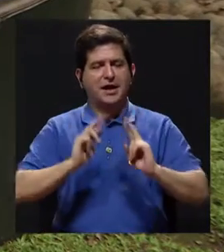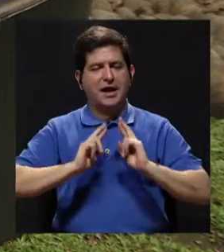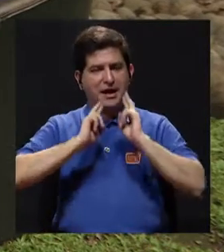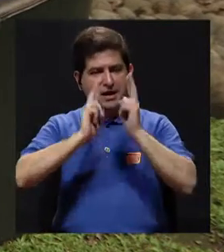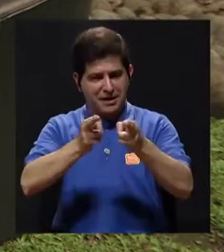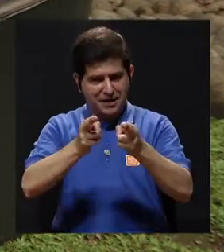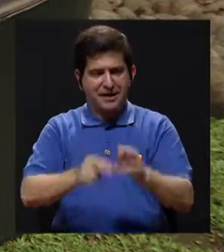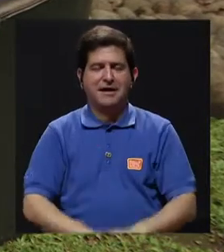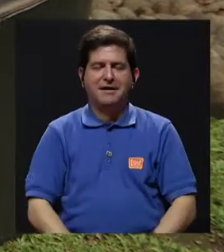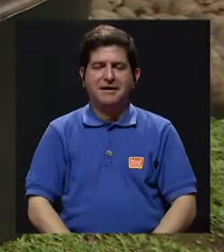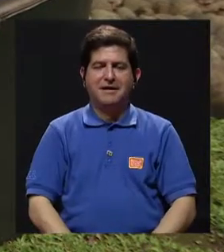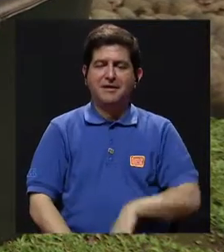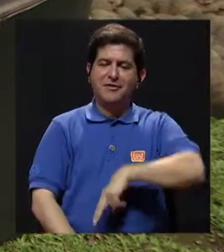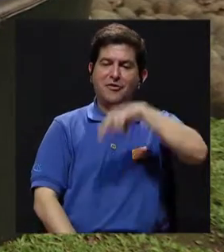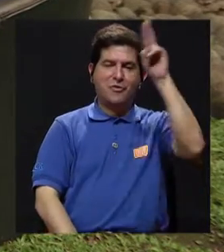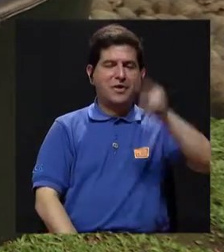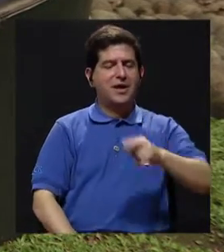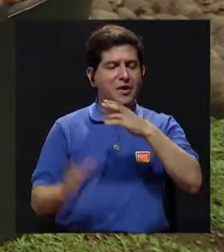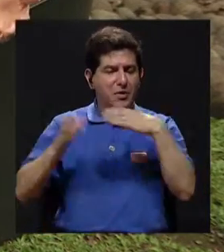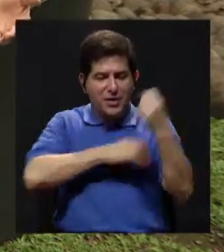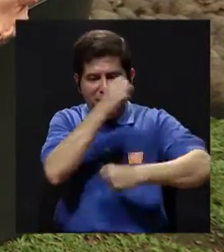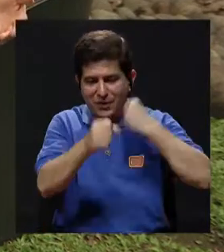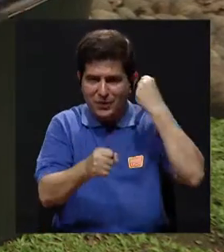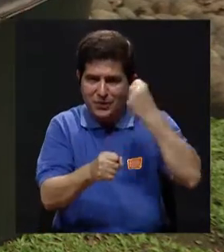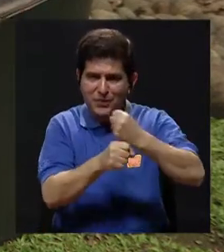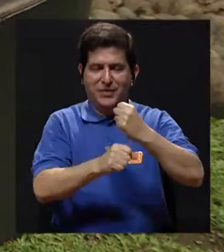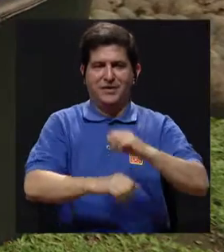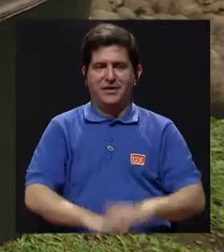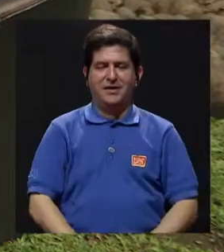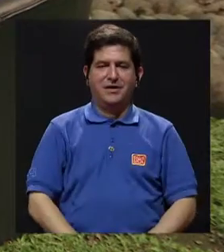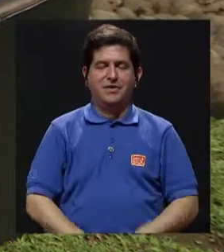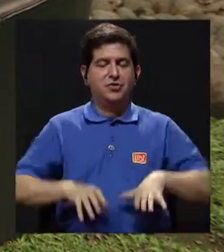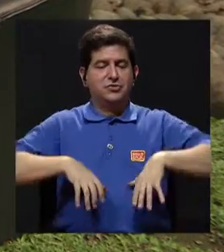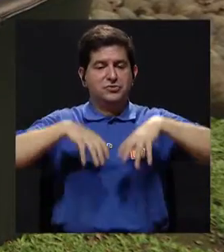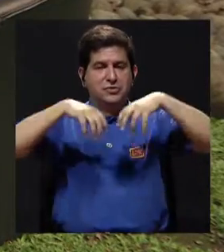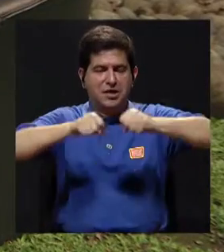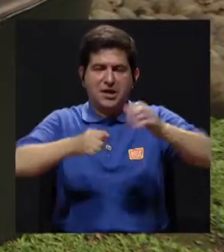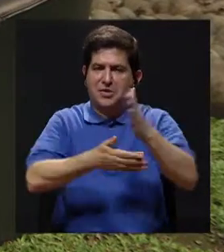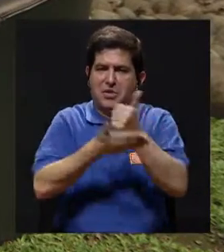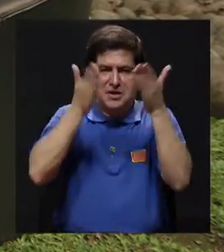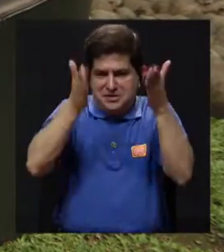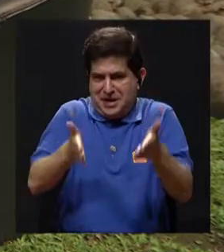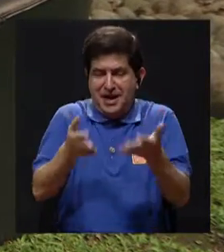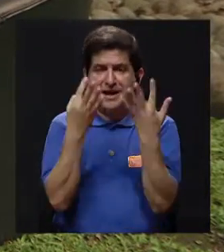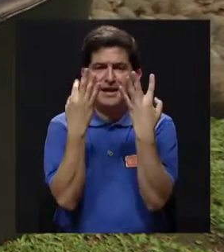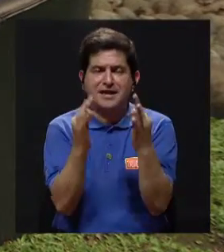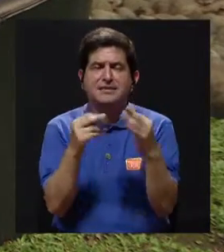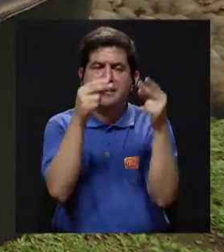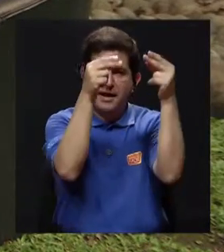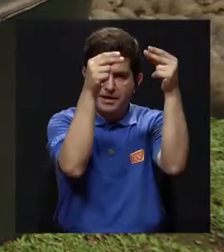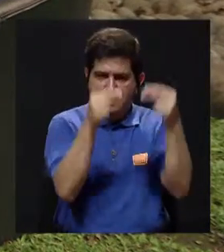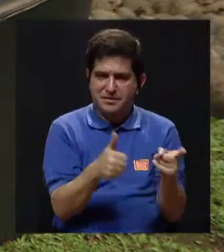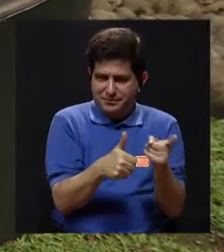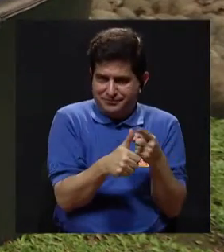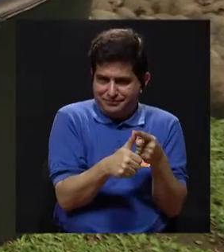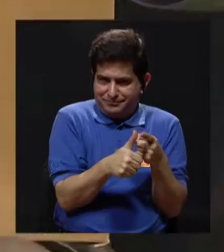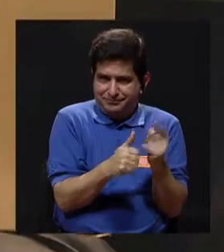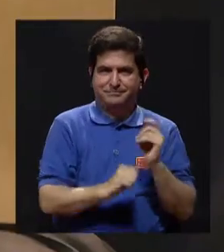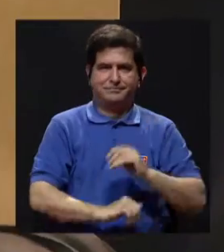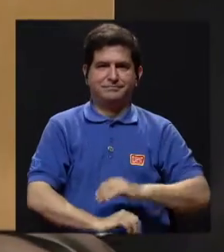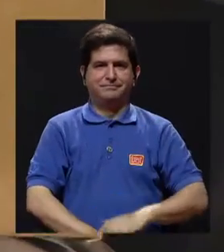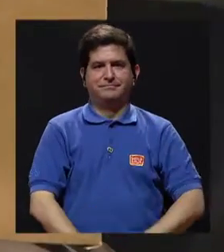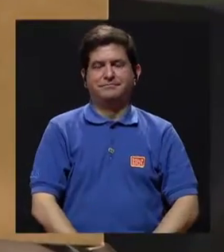dar un regalo en una navidad, en un cumpleaños, en una graduación, trate de hacer un presupuesto inicial.